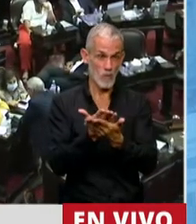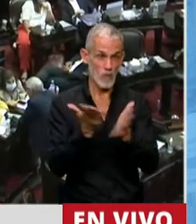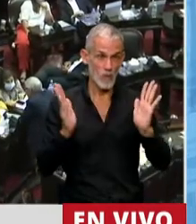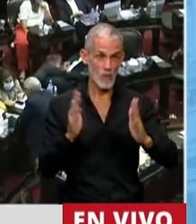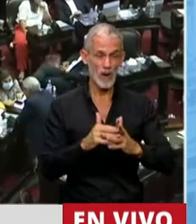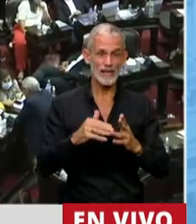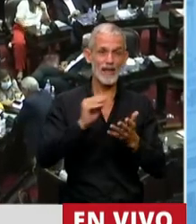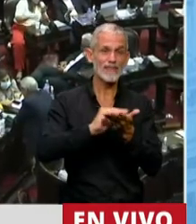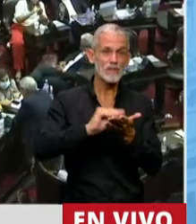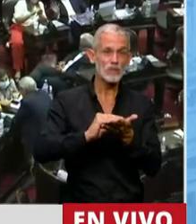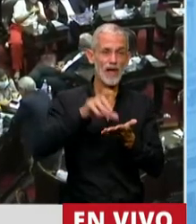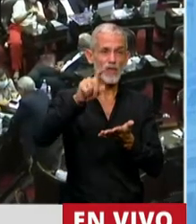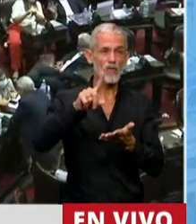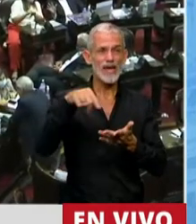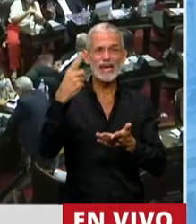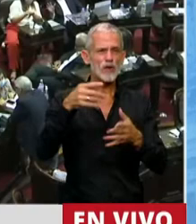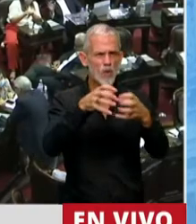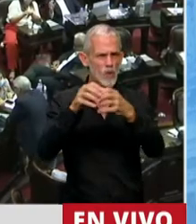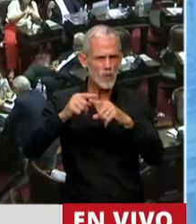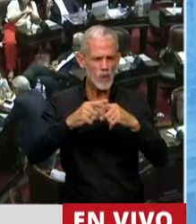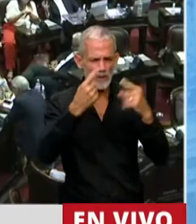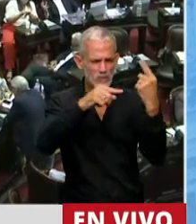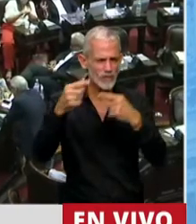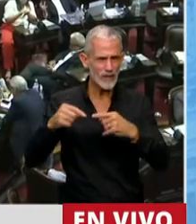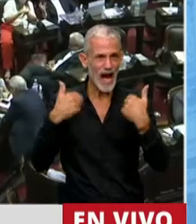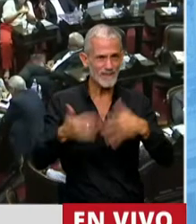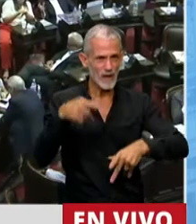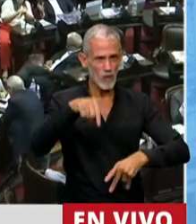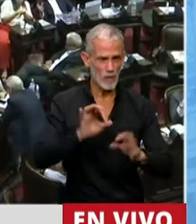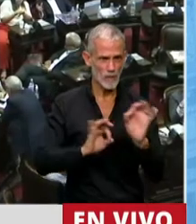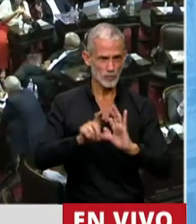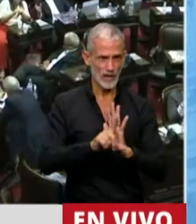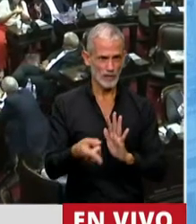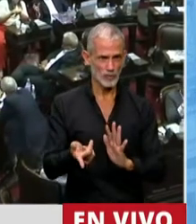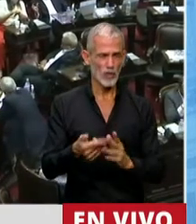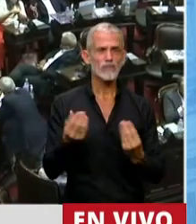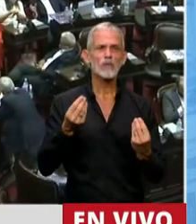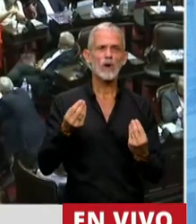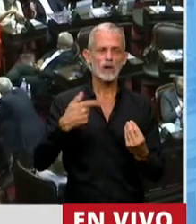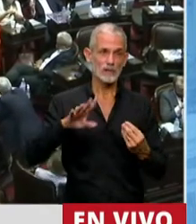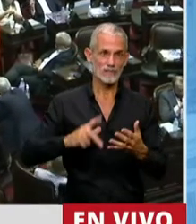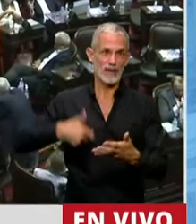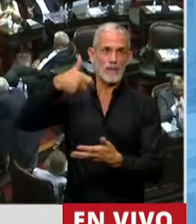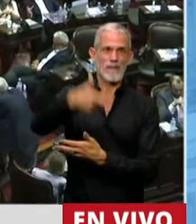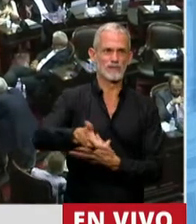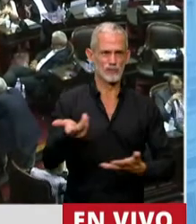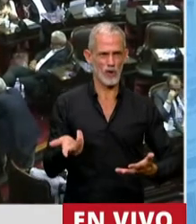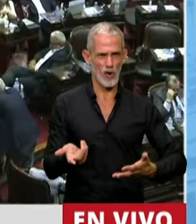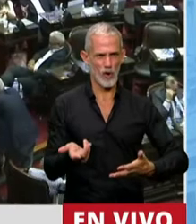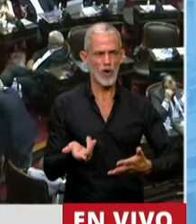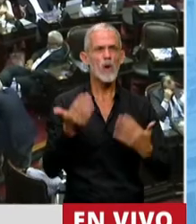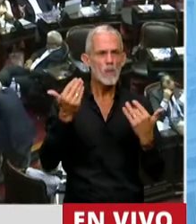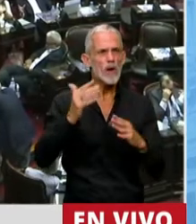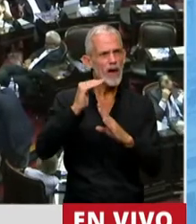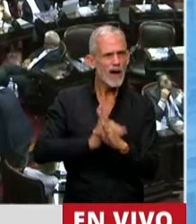legisladores de todos los bloques estuvieron a favor de este proyecto, que algo que es una inversión se